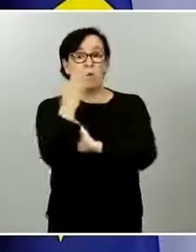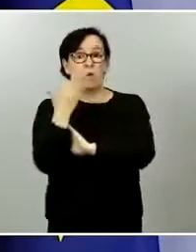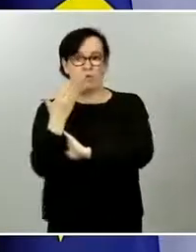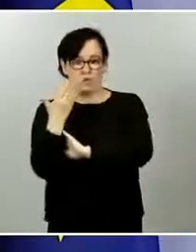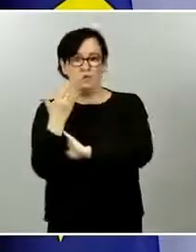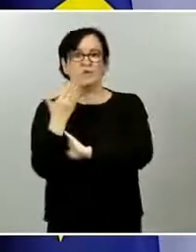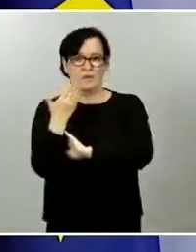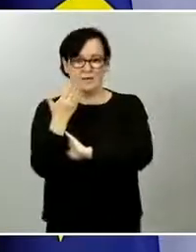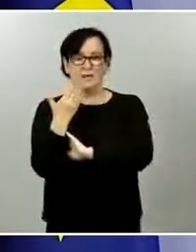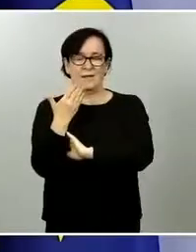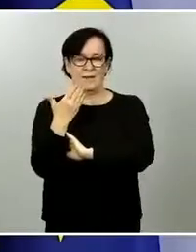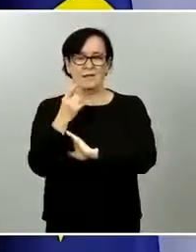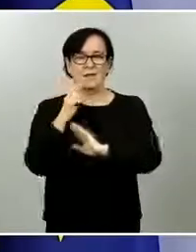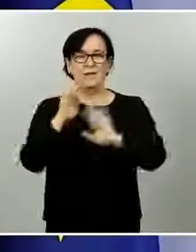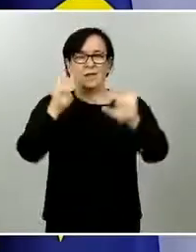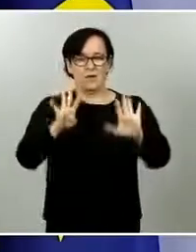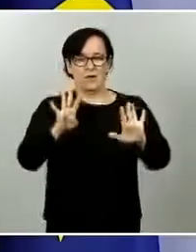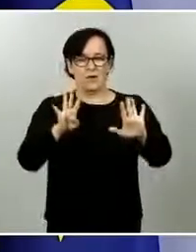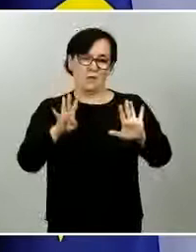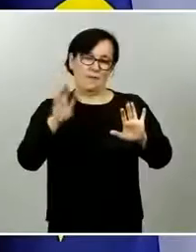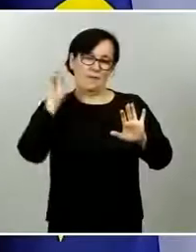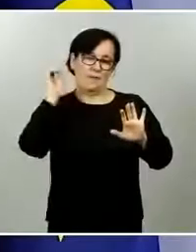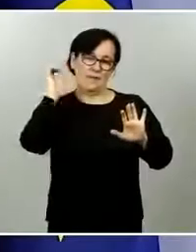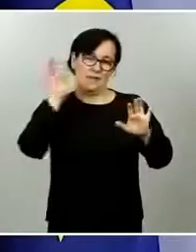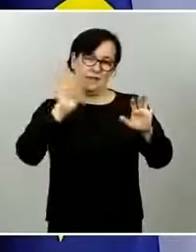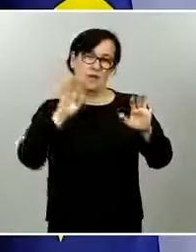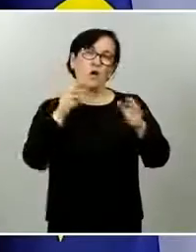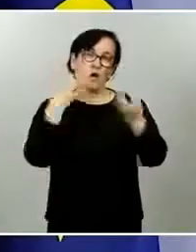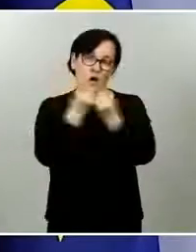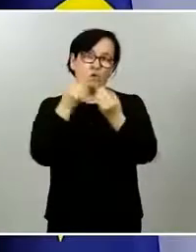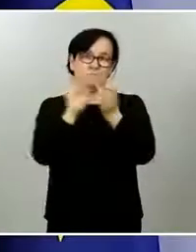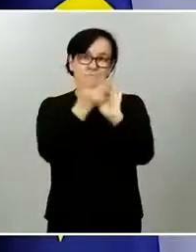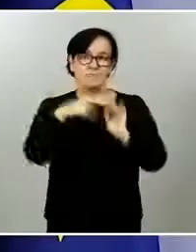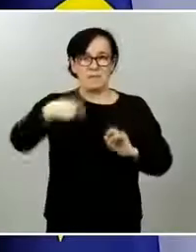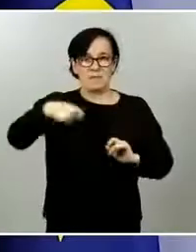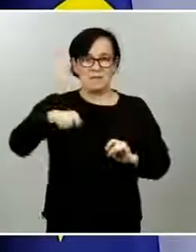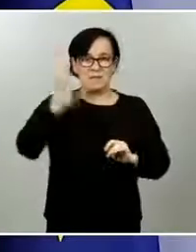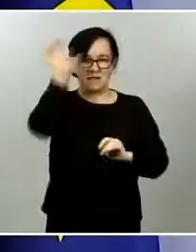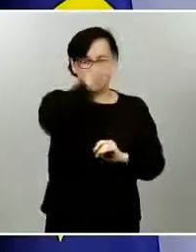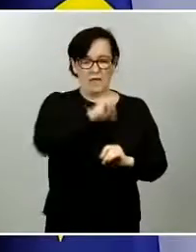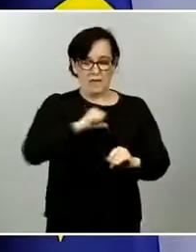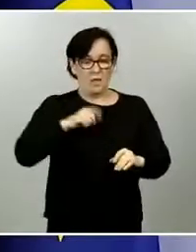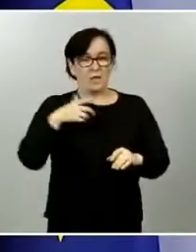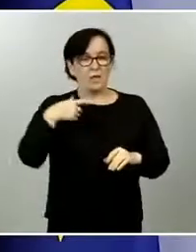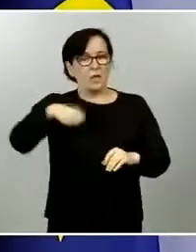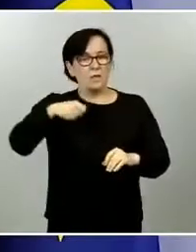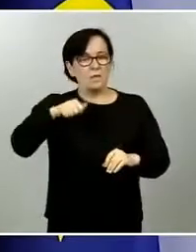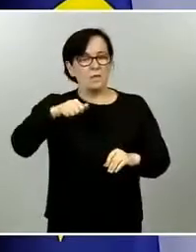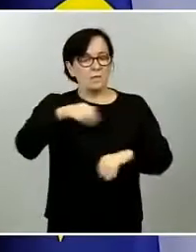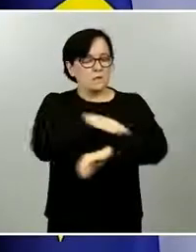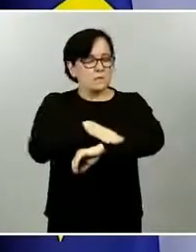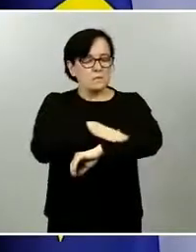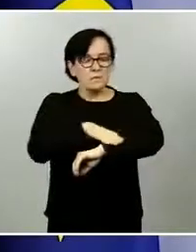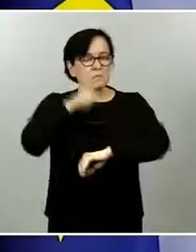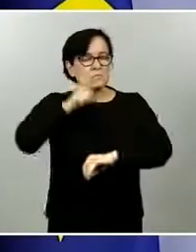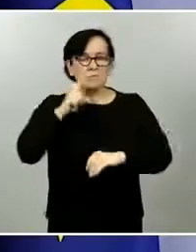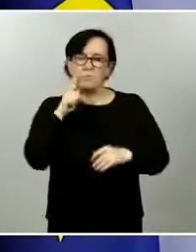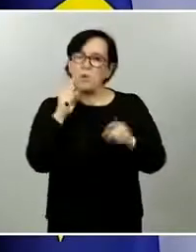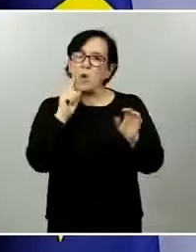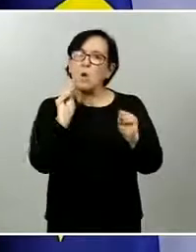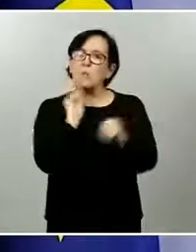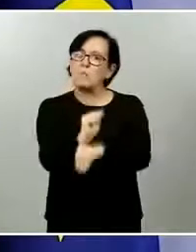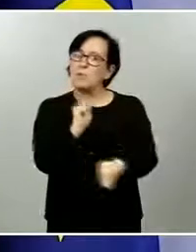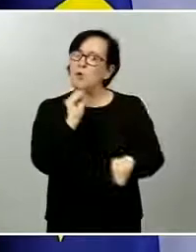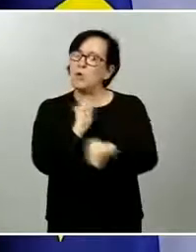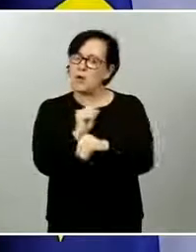que tenemos todos los lunes, por la tarde empezaremos a abordar el estudio de estas dos cuestiones que han aparecido hoy como propuestas en la